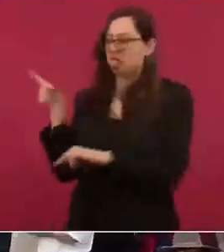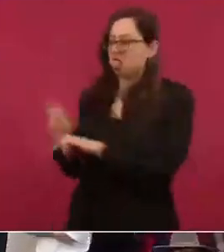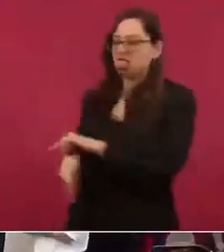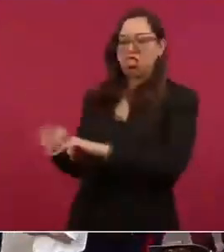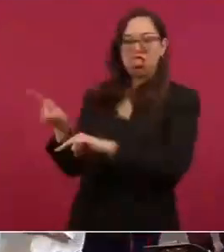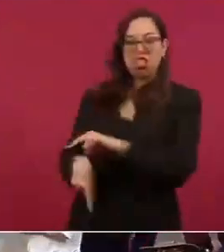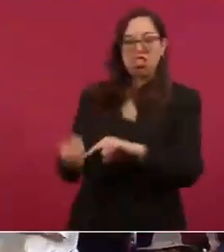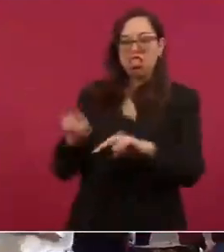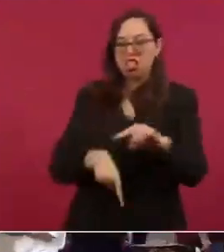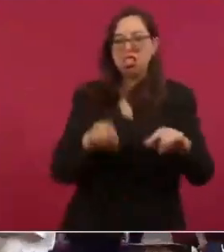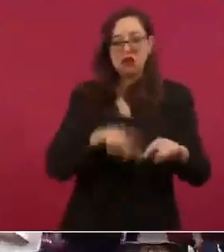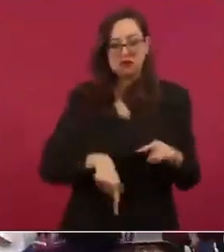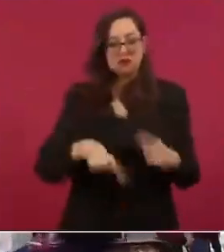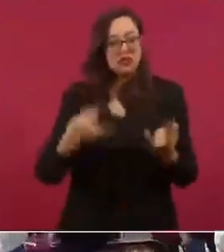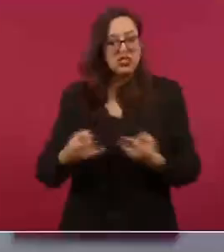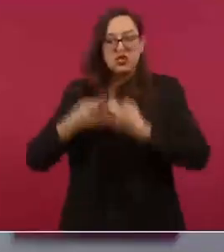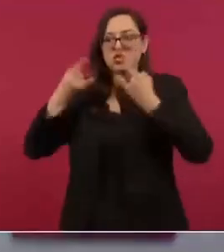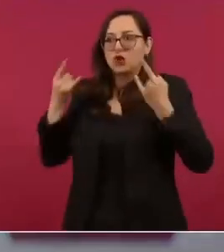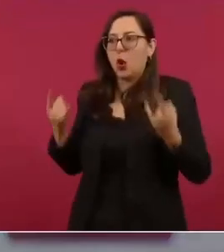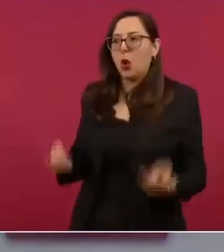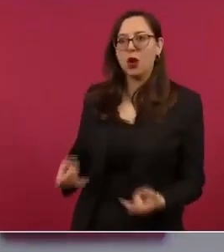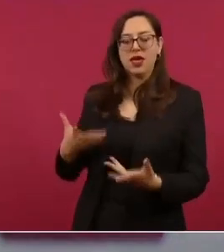historia de los ferrocarriles de México